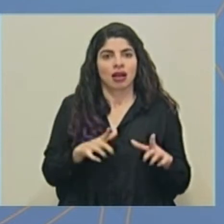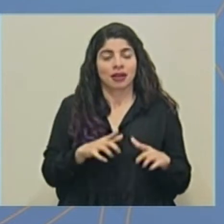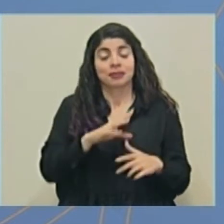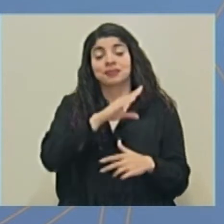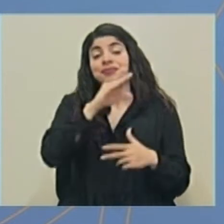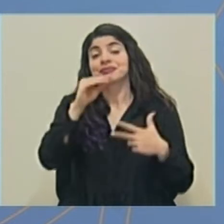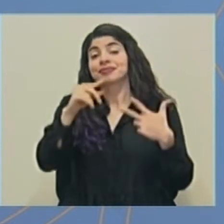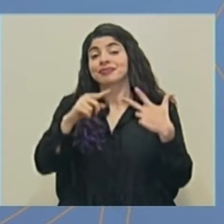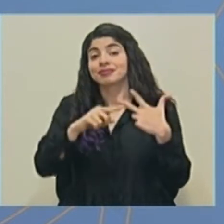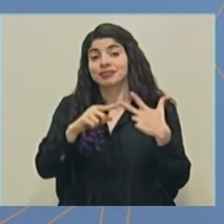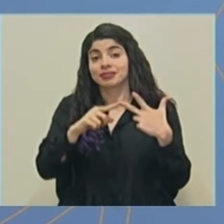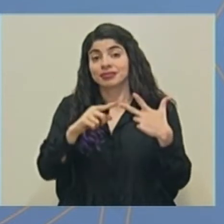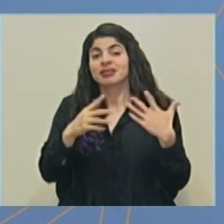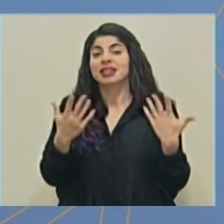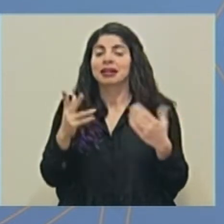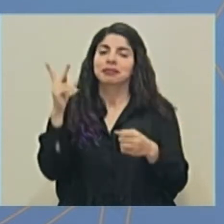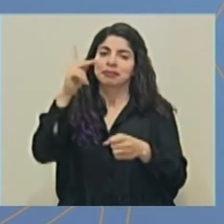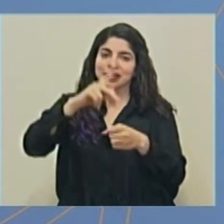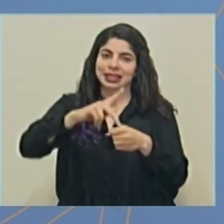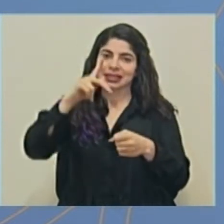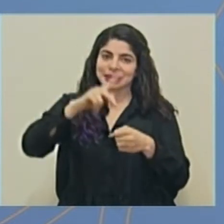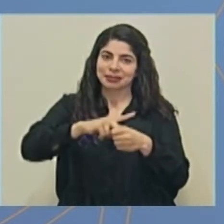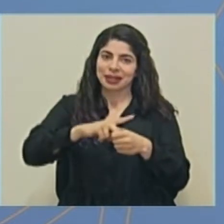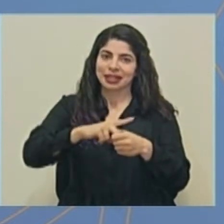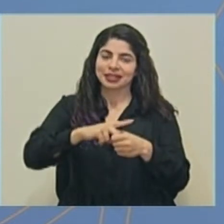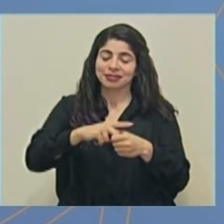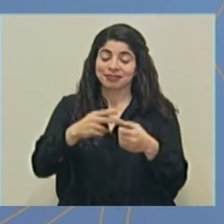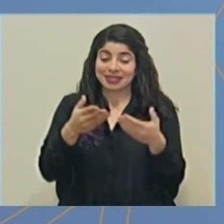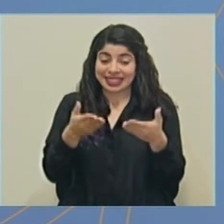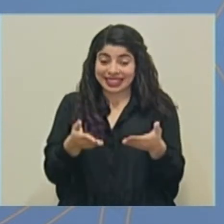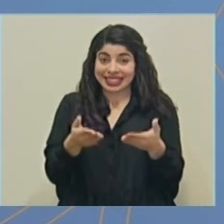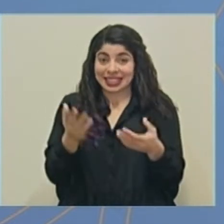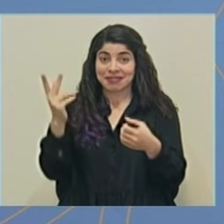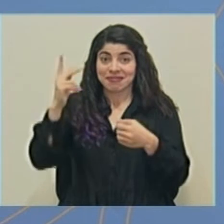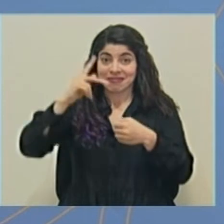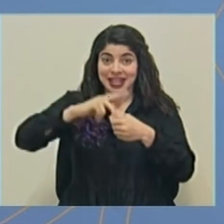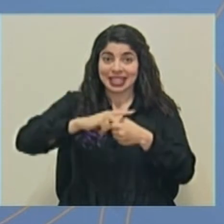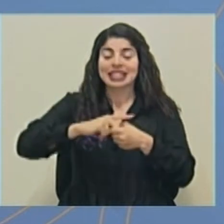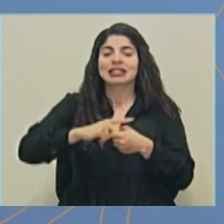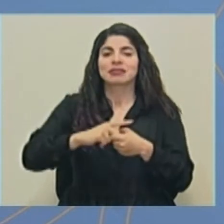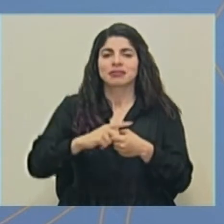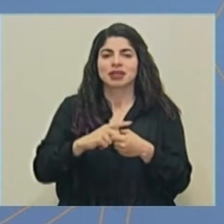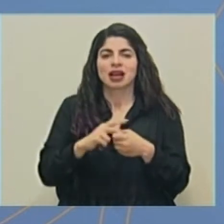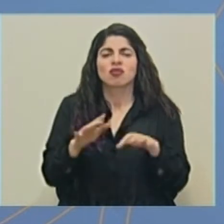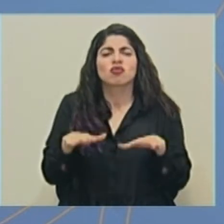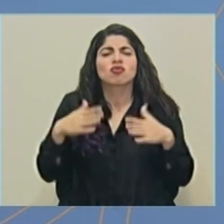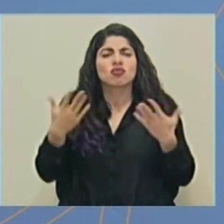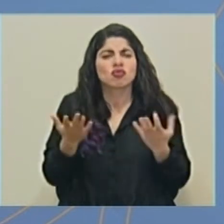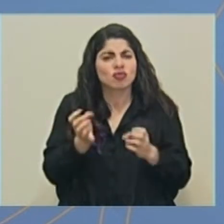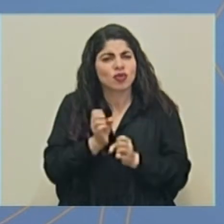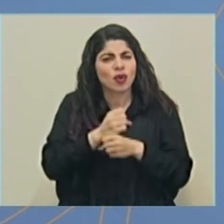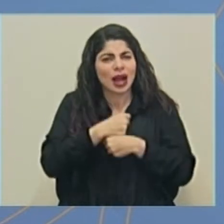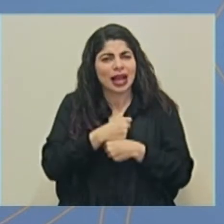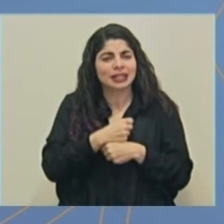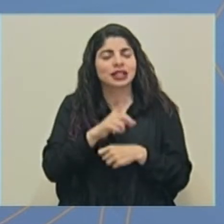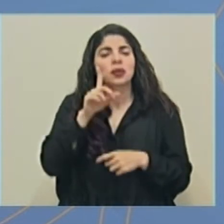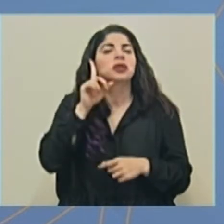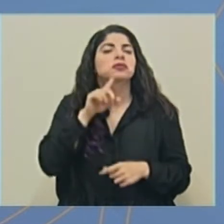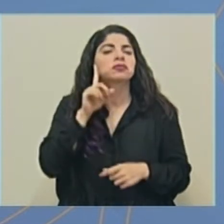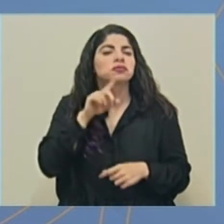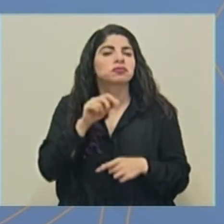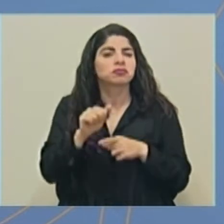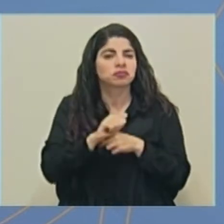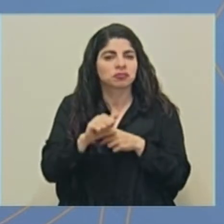tercer paso es participar. Esta participación la vamos a desarrollar mediante una simulación,